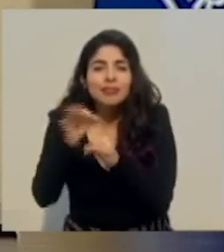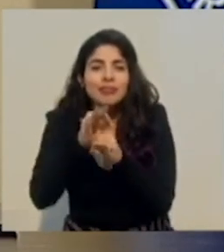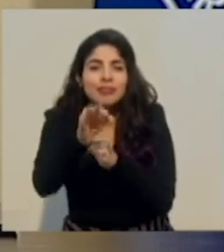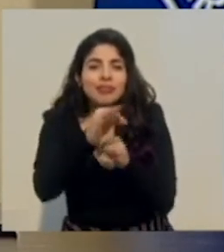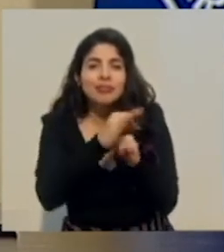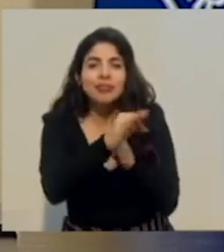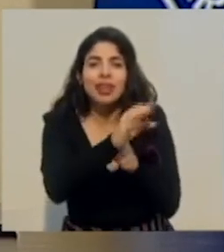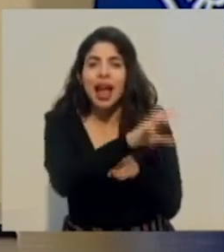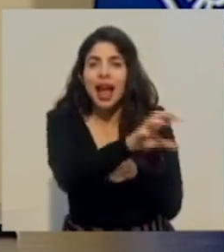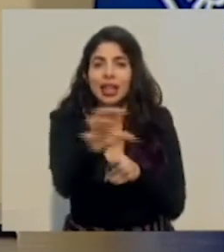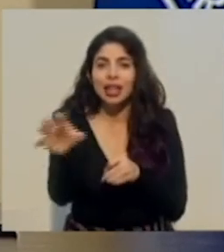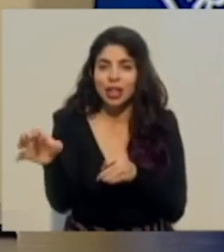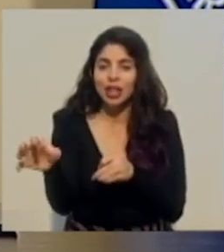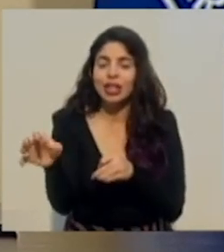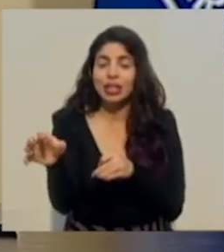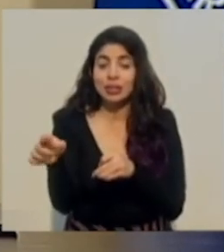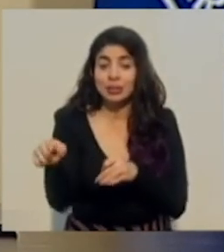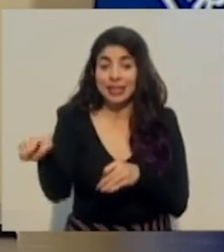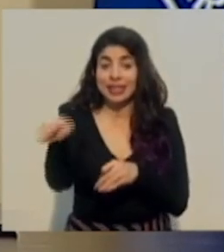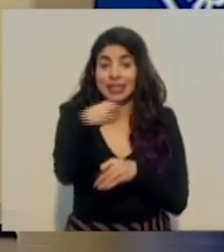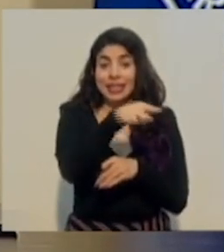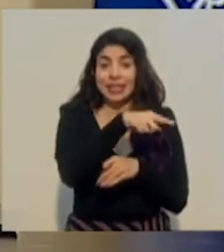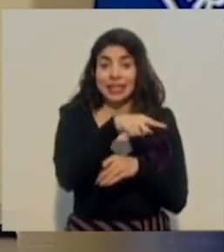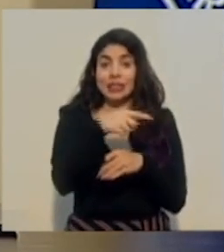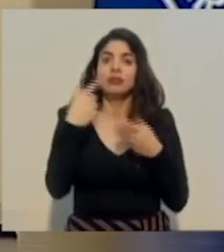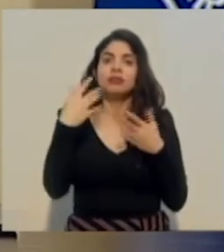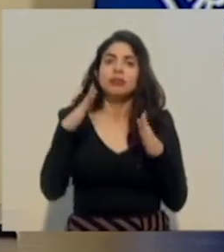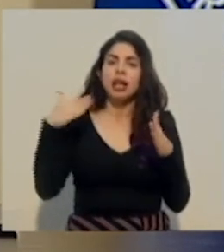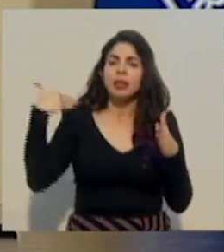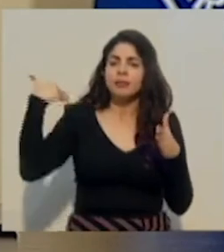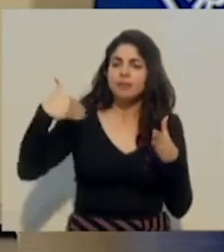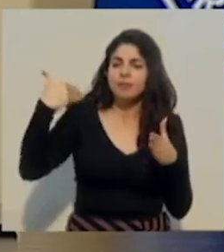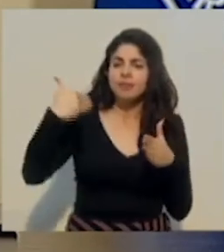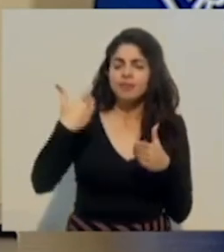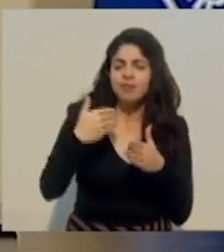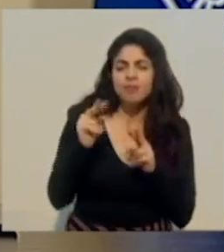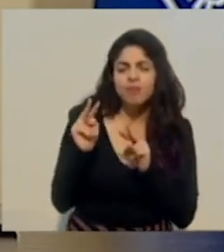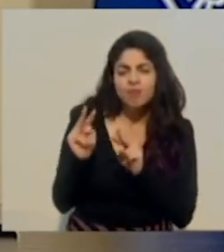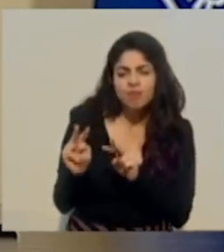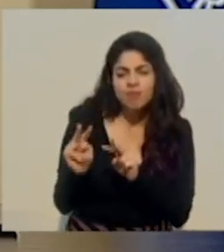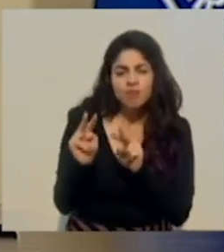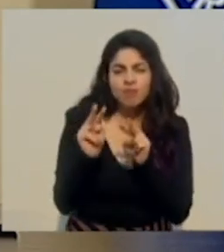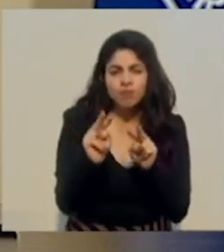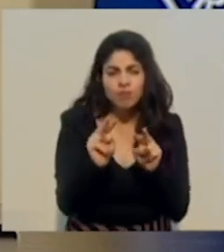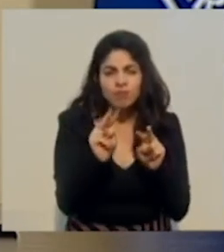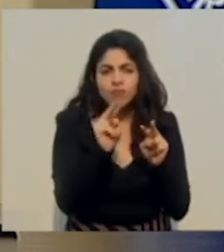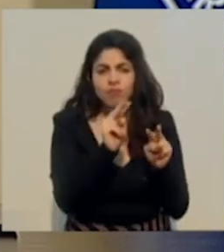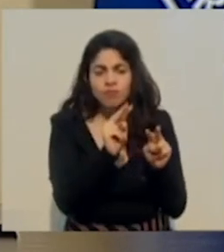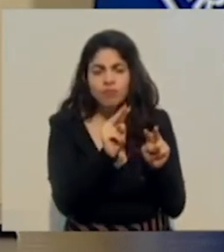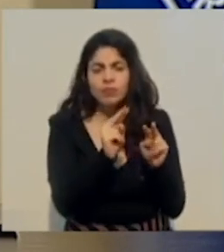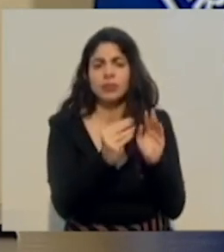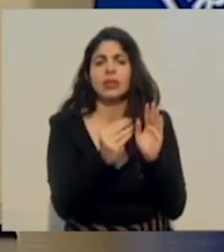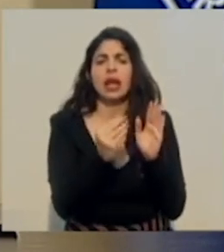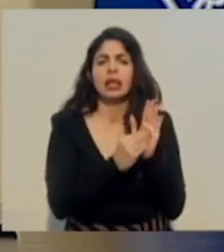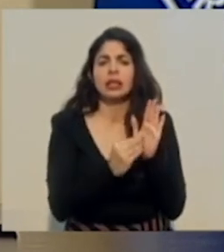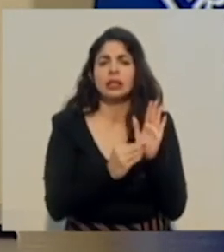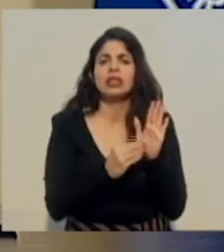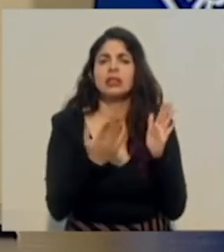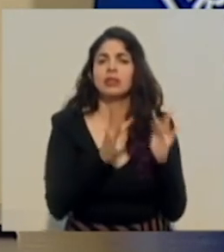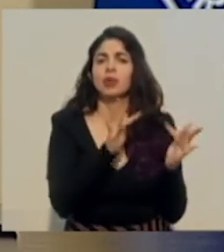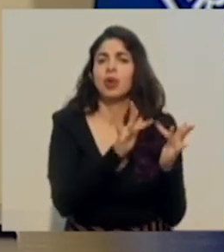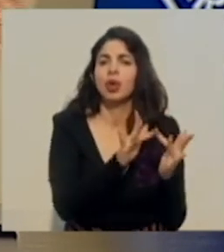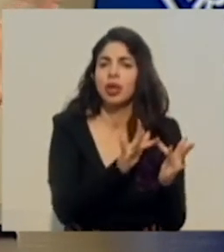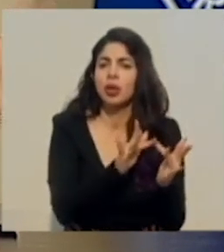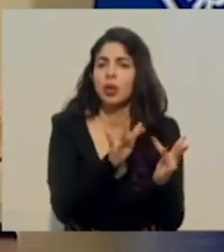Con ellos hemos venido viendo y estableciendo contactos porque, como ustedes pueden